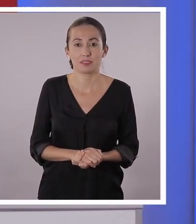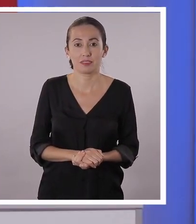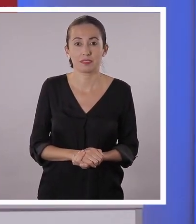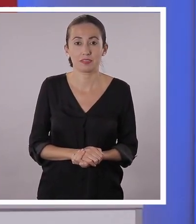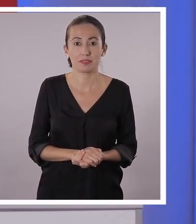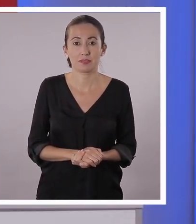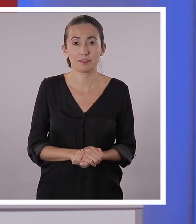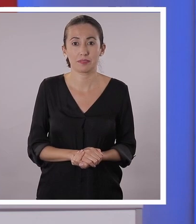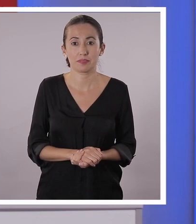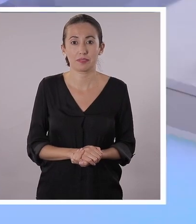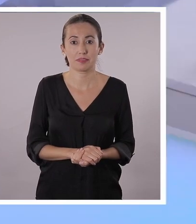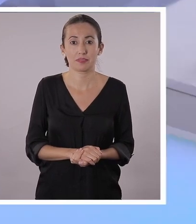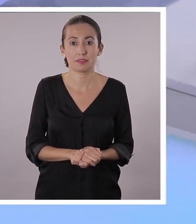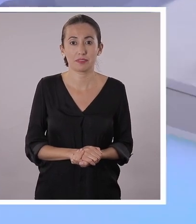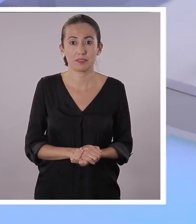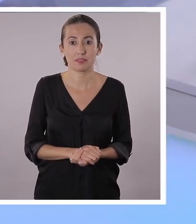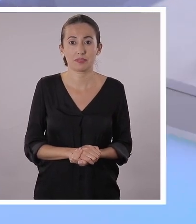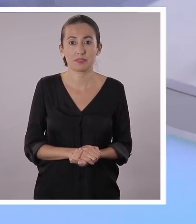Y doblamos.